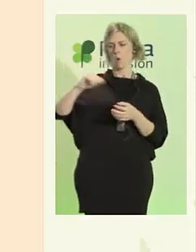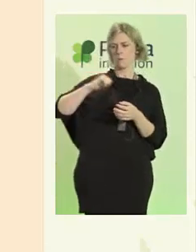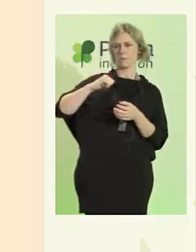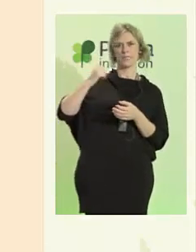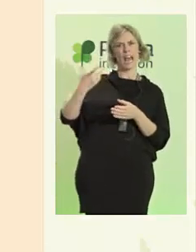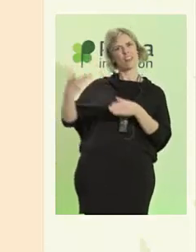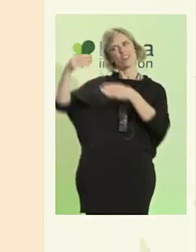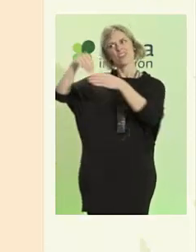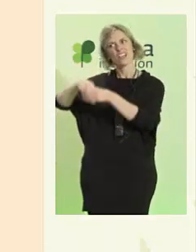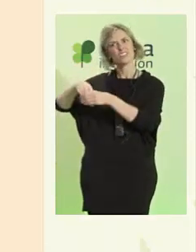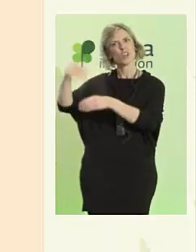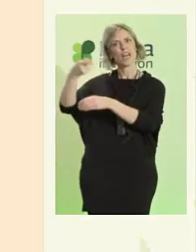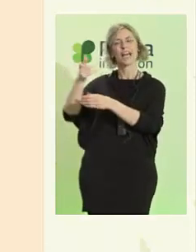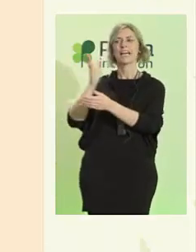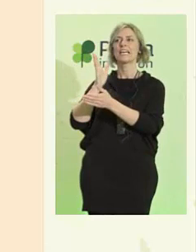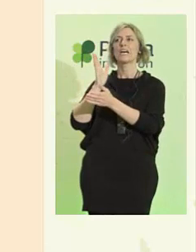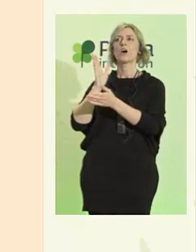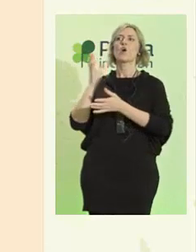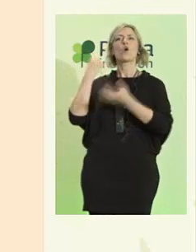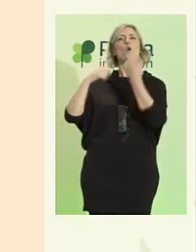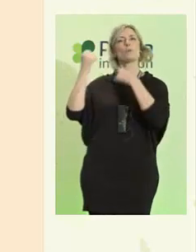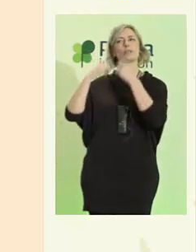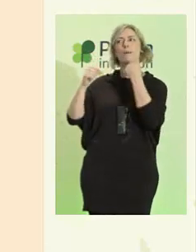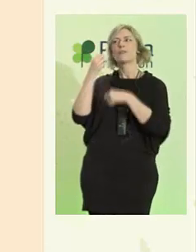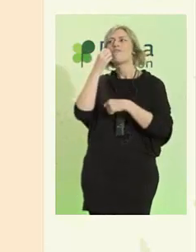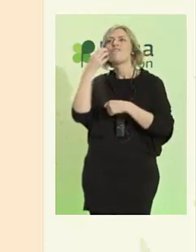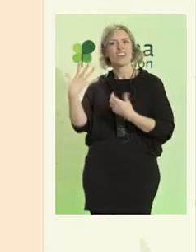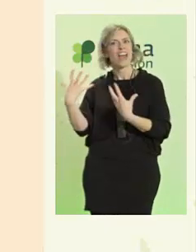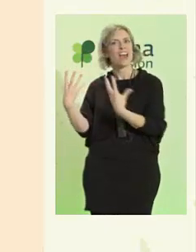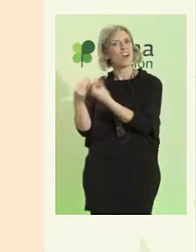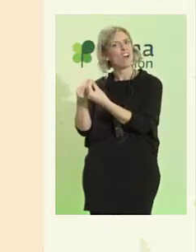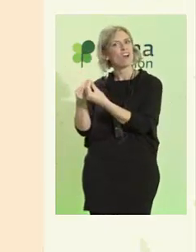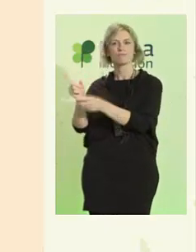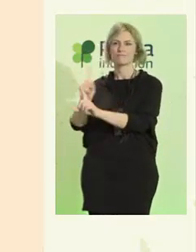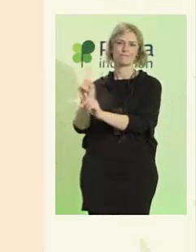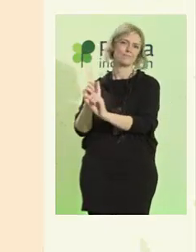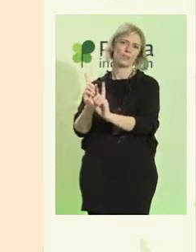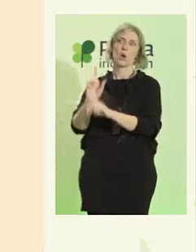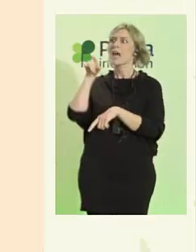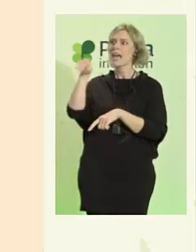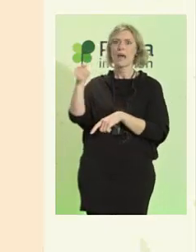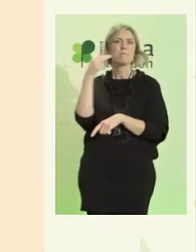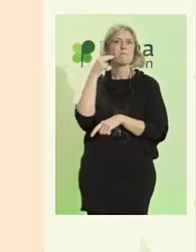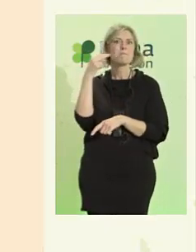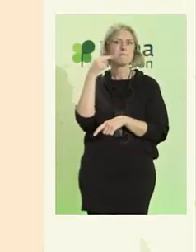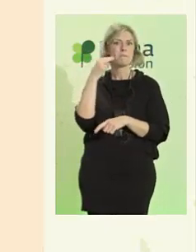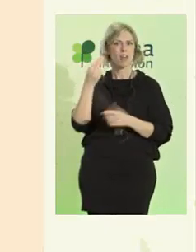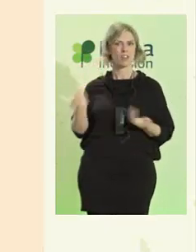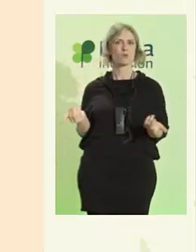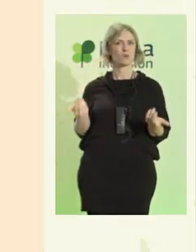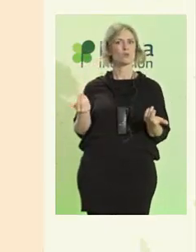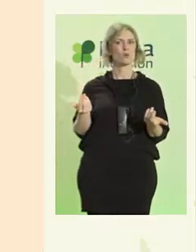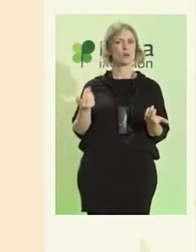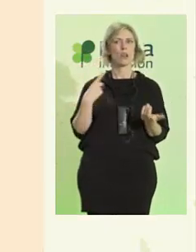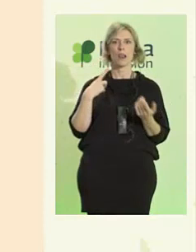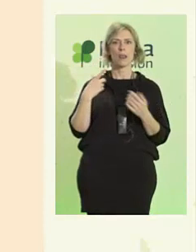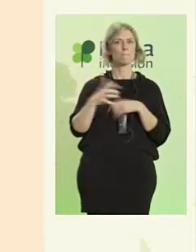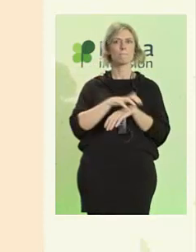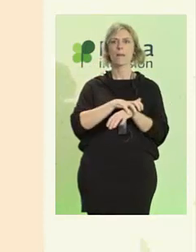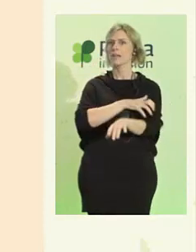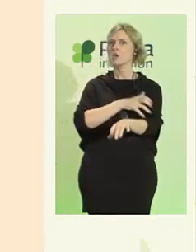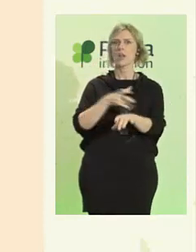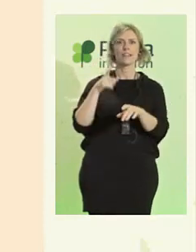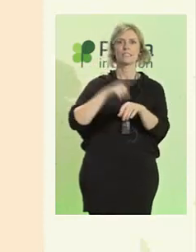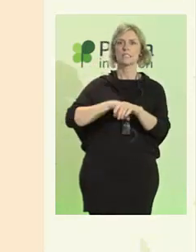no lo estaba tratando bien. Y tenía miedo. mayor parte del tiempo estaba aterrorizado. Seguíamos sin saber qué